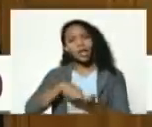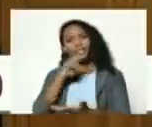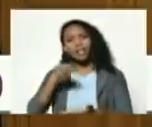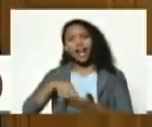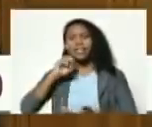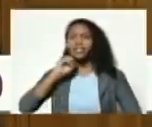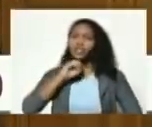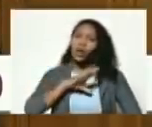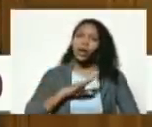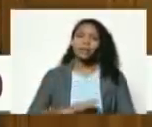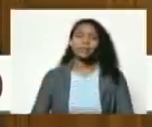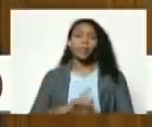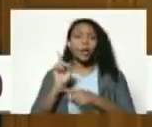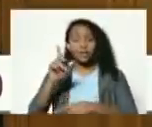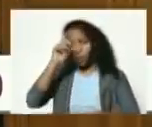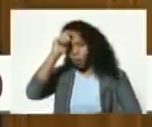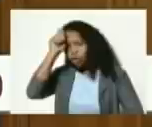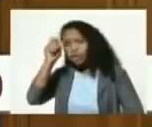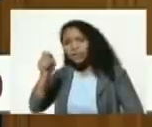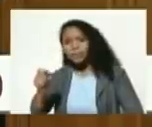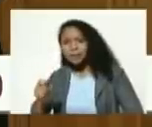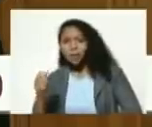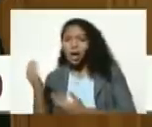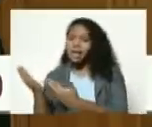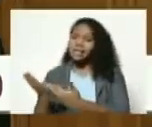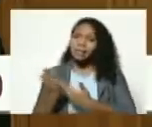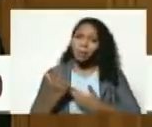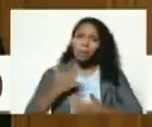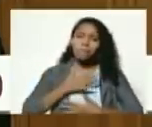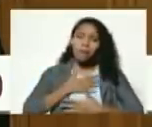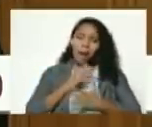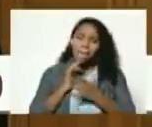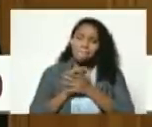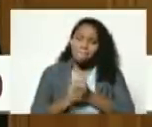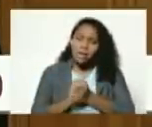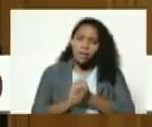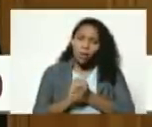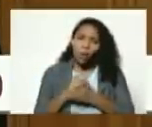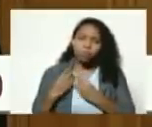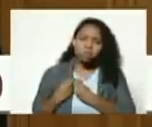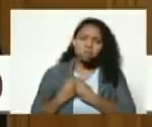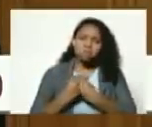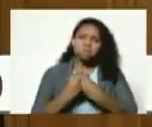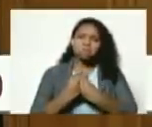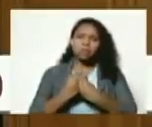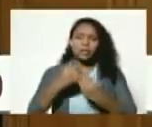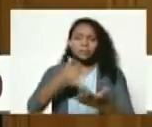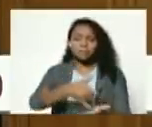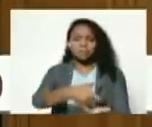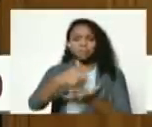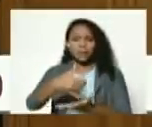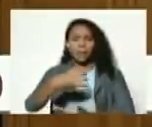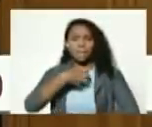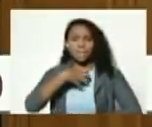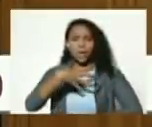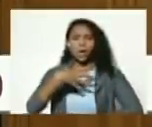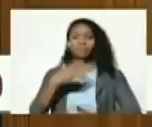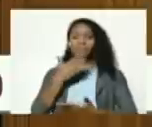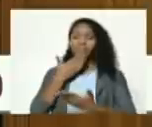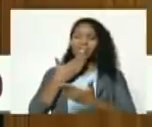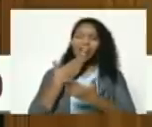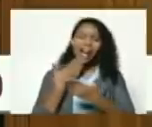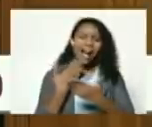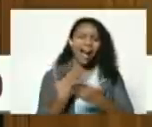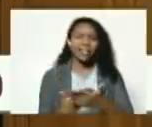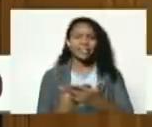por este reconocimiento que recibimos mis colegas galardonados y yo con gratitud y